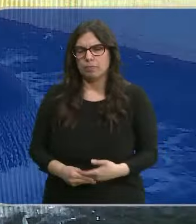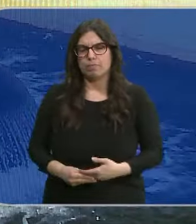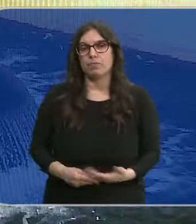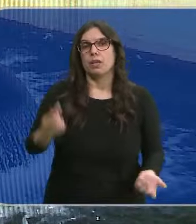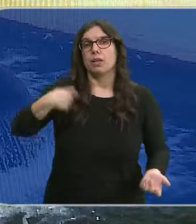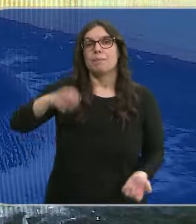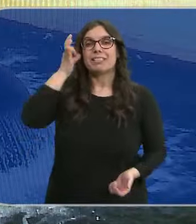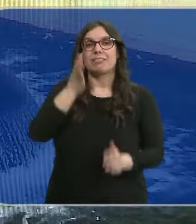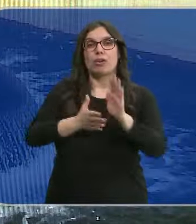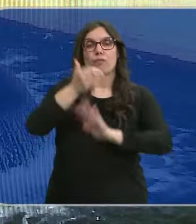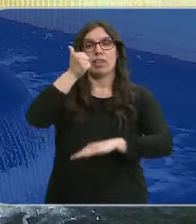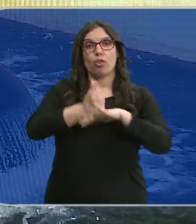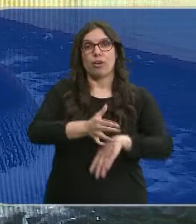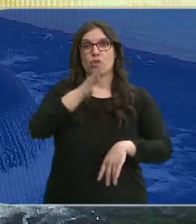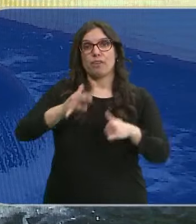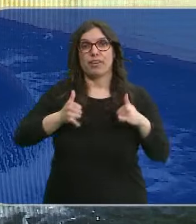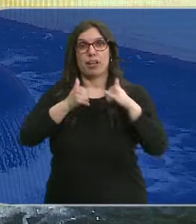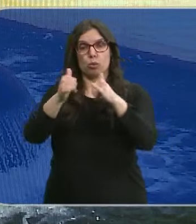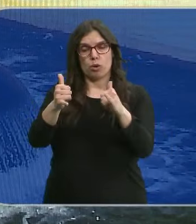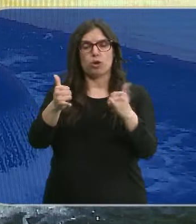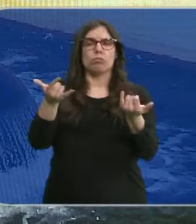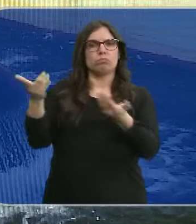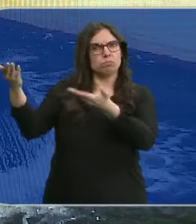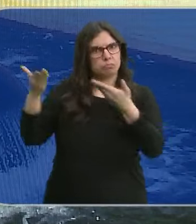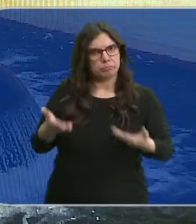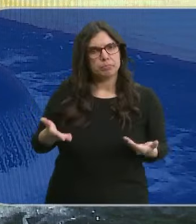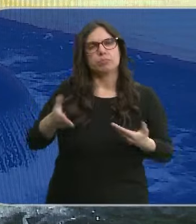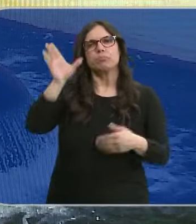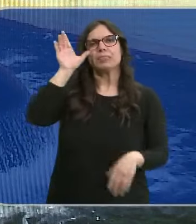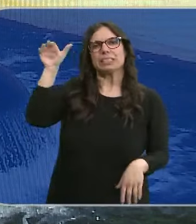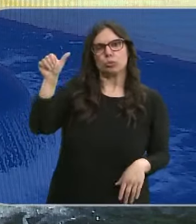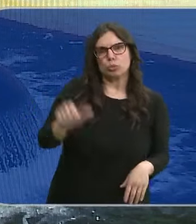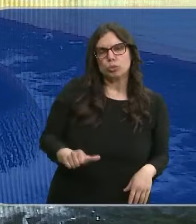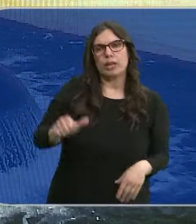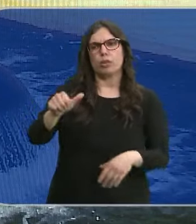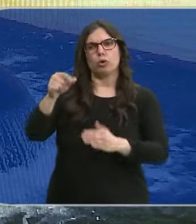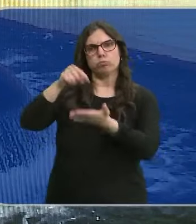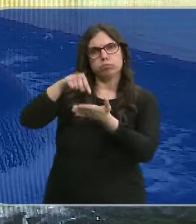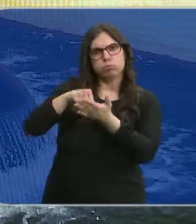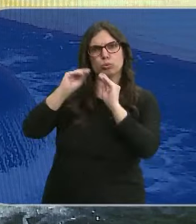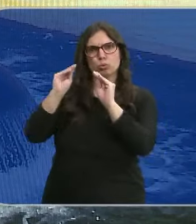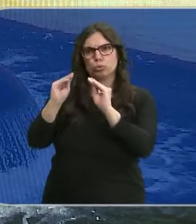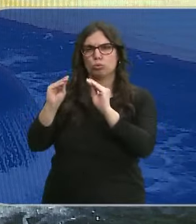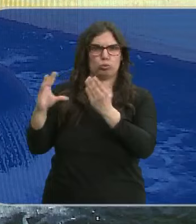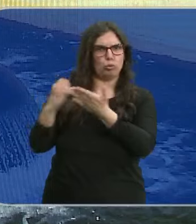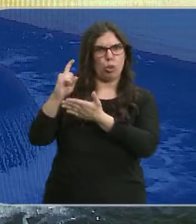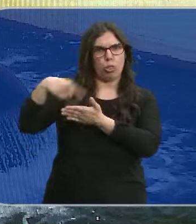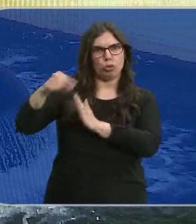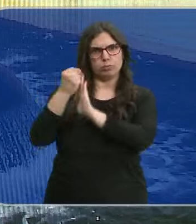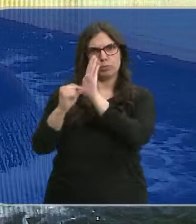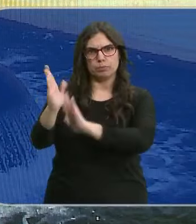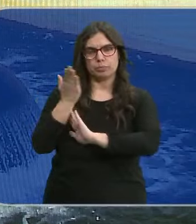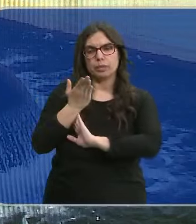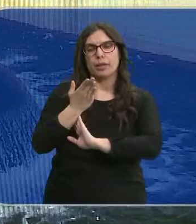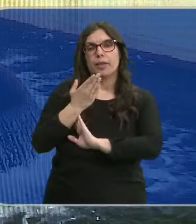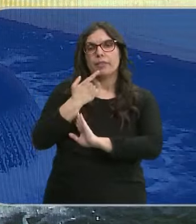La presidenta de la Confederación Hidrográfica del Duero lo hemos visto, les ha recibido, ha escuchado sus reivindicaciones, las de todos los regantes, y ha